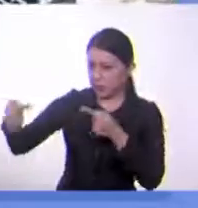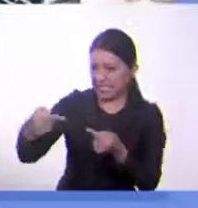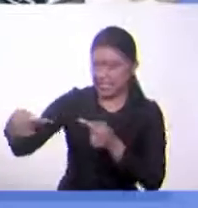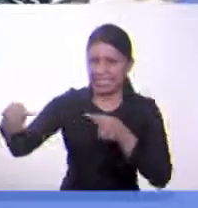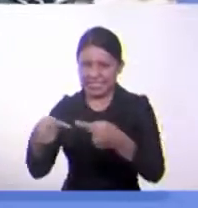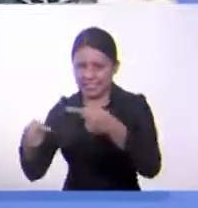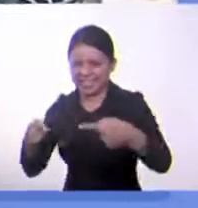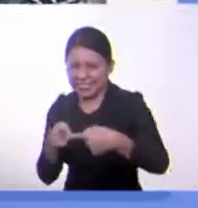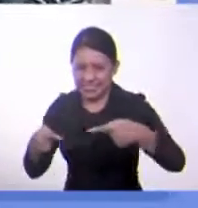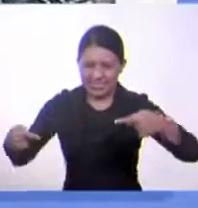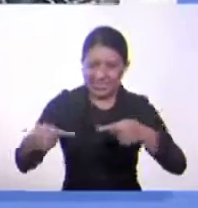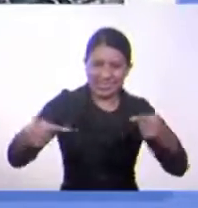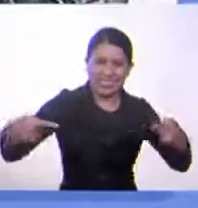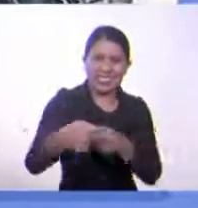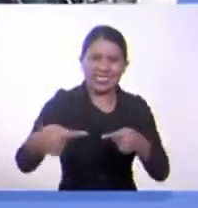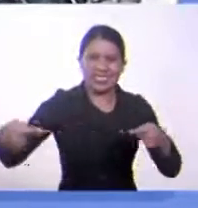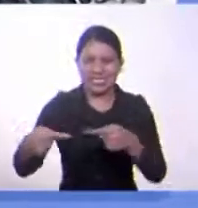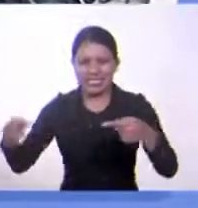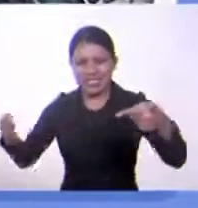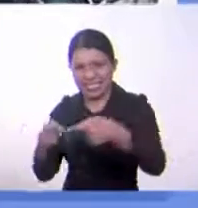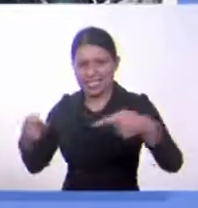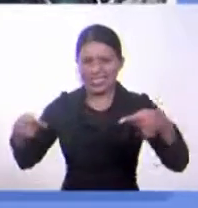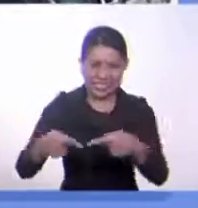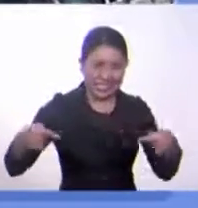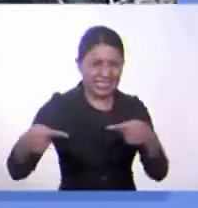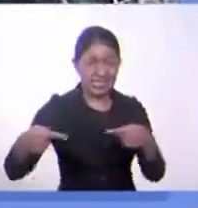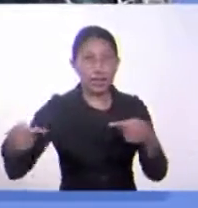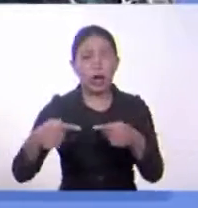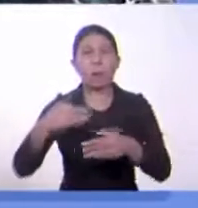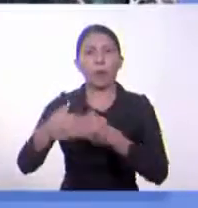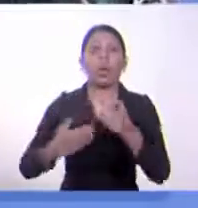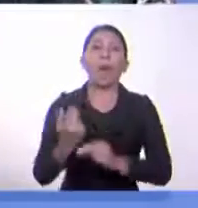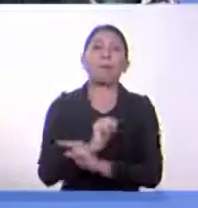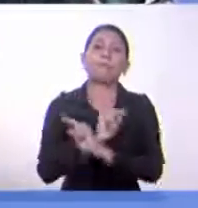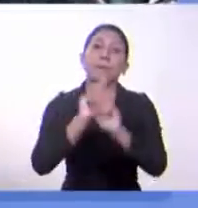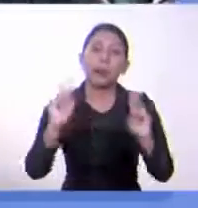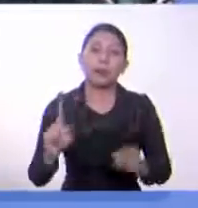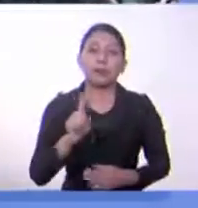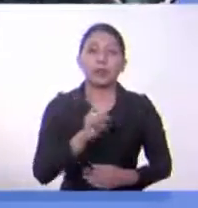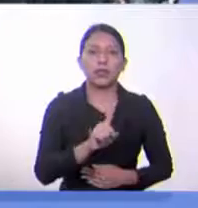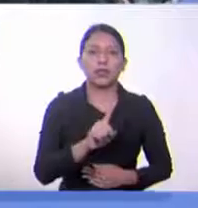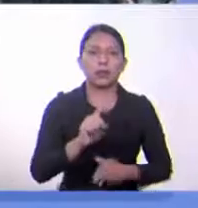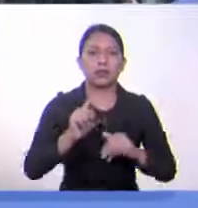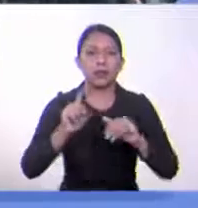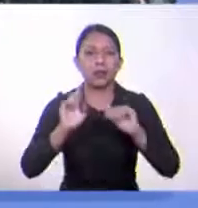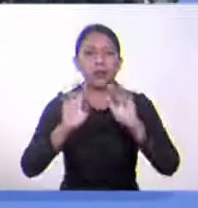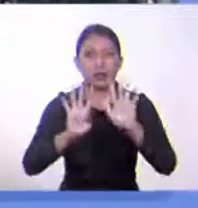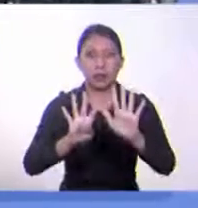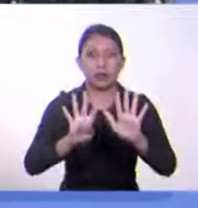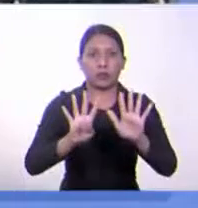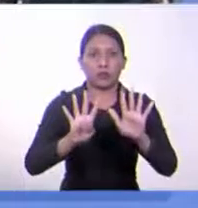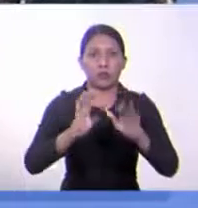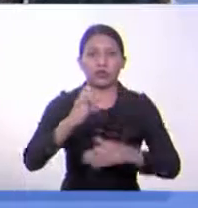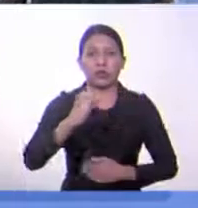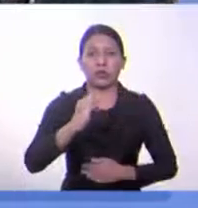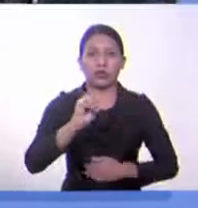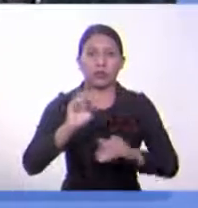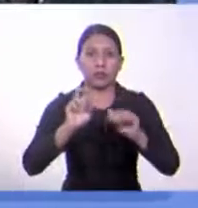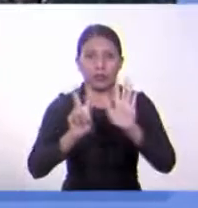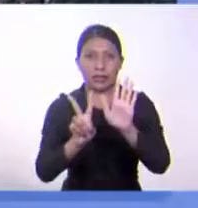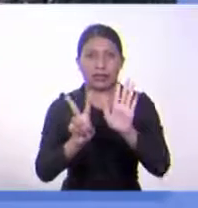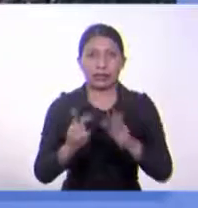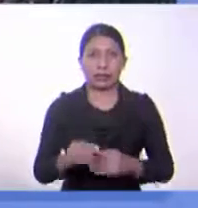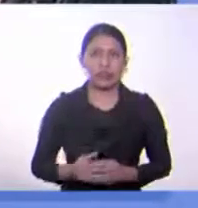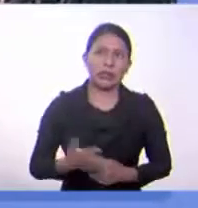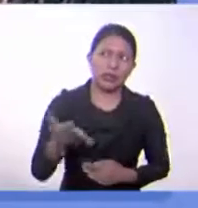interno que solo culminaron con el proceso del paz de 1907. Es decir, que